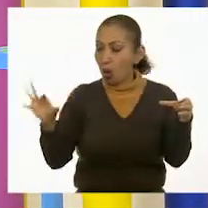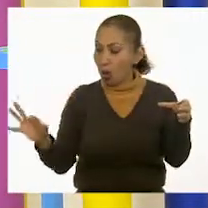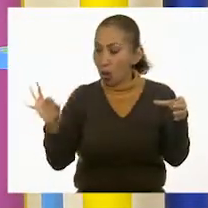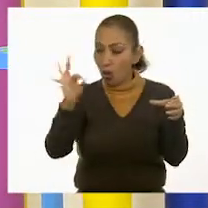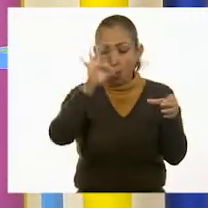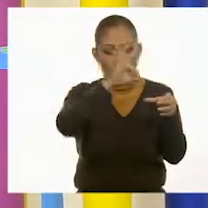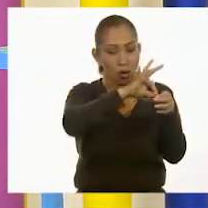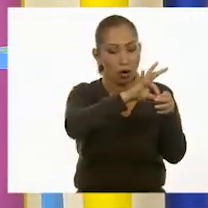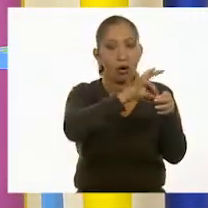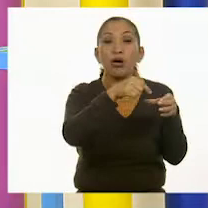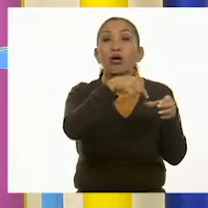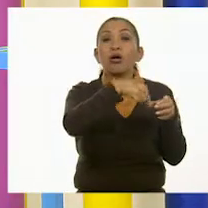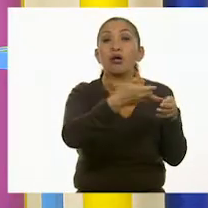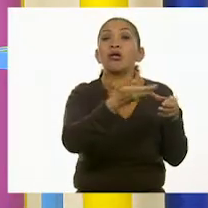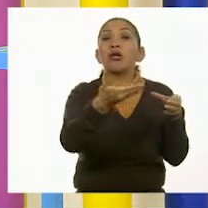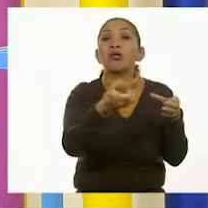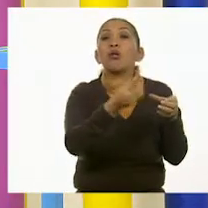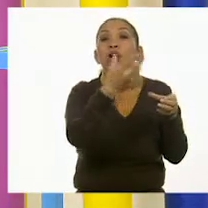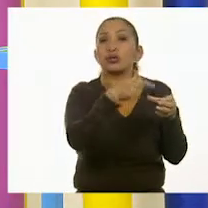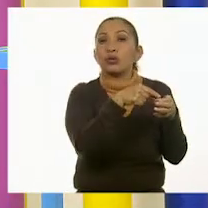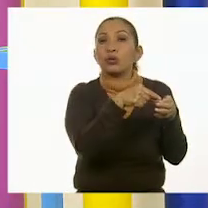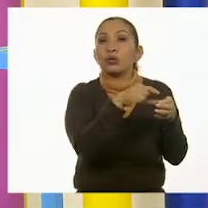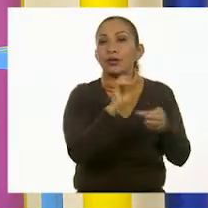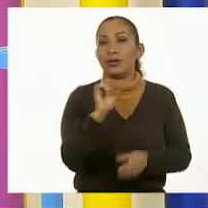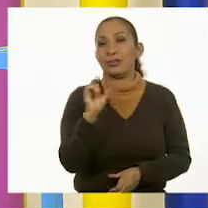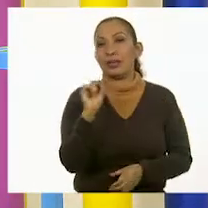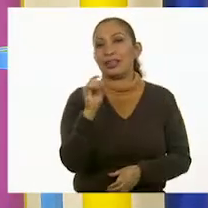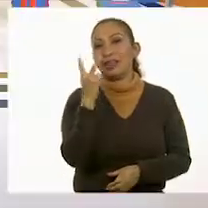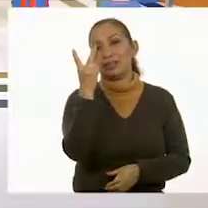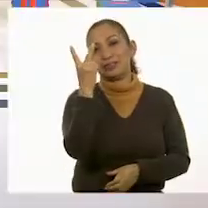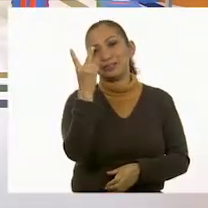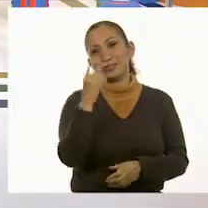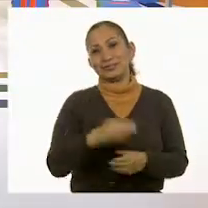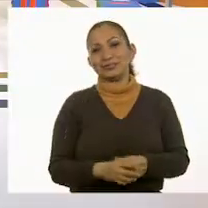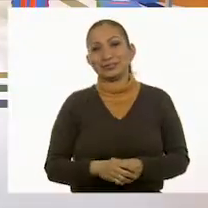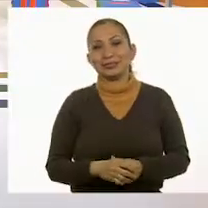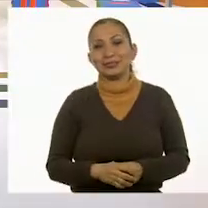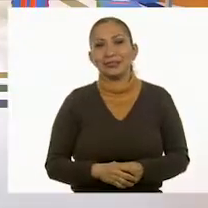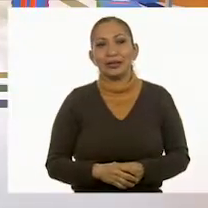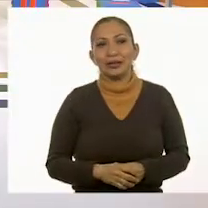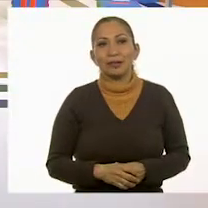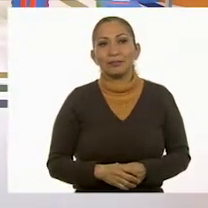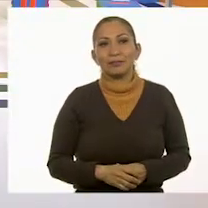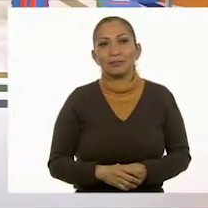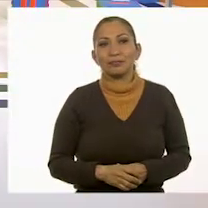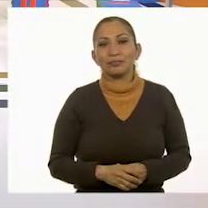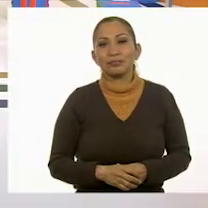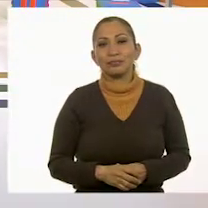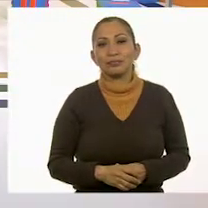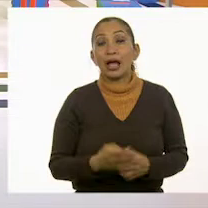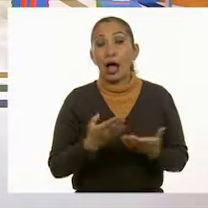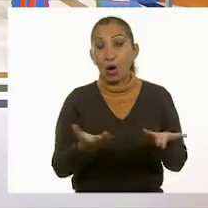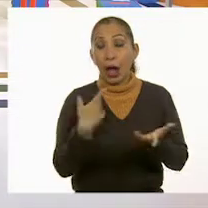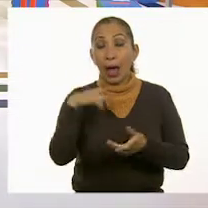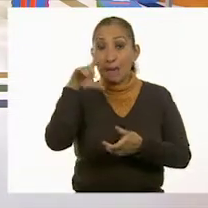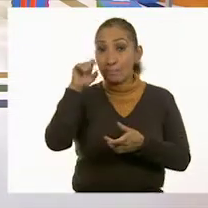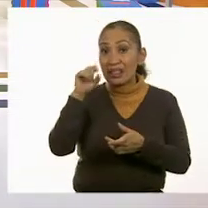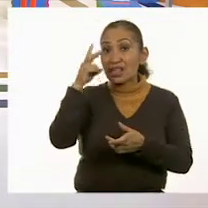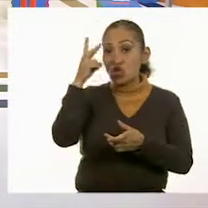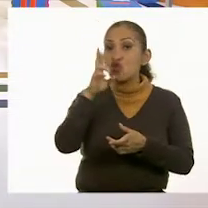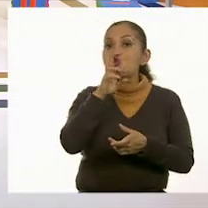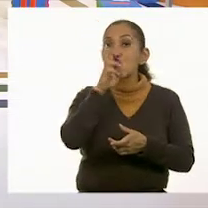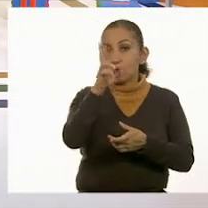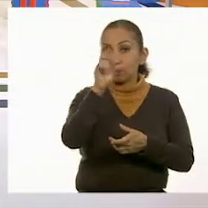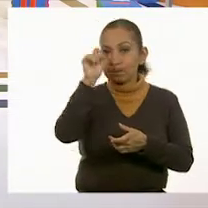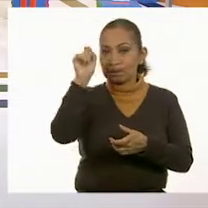Muy fácil, claro. 22. 22. Ahora tenemos, por lo tanto, que anotar 22. Claro,